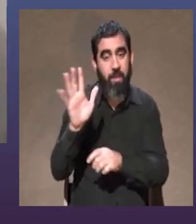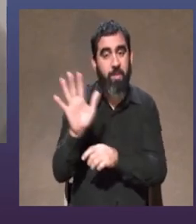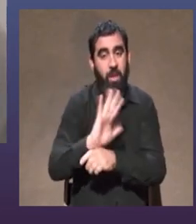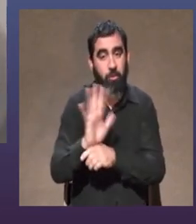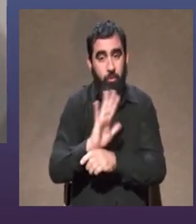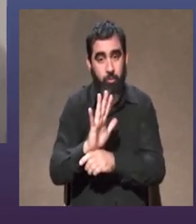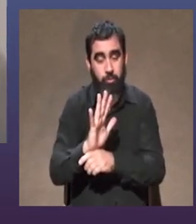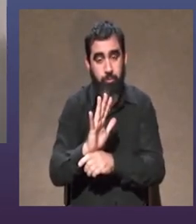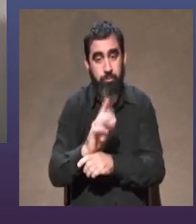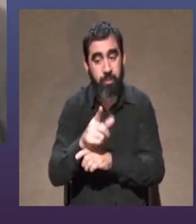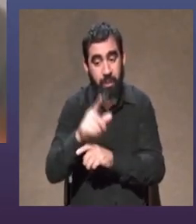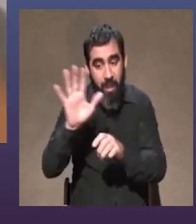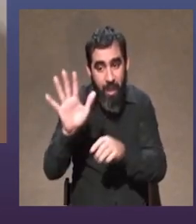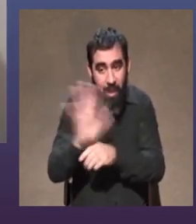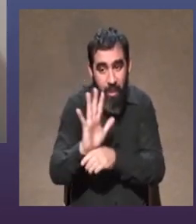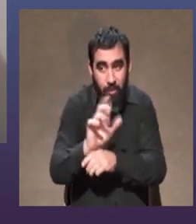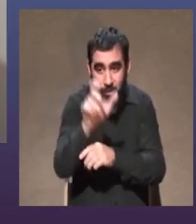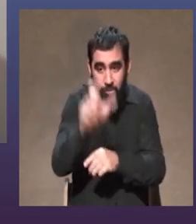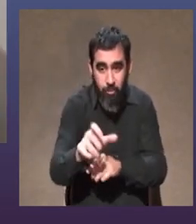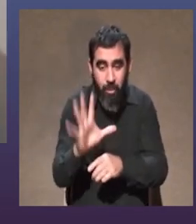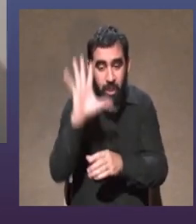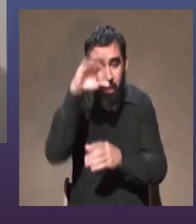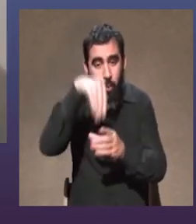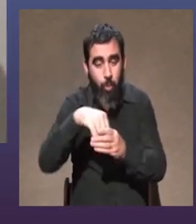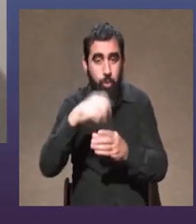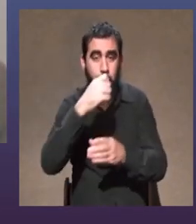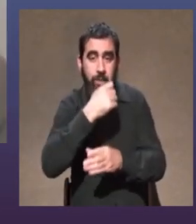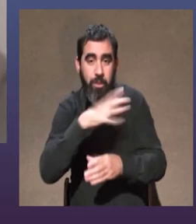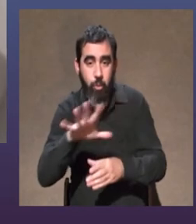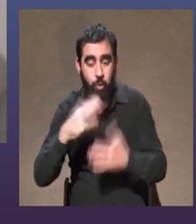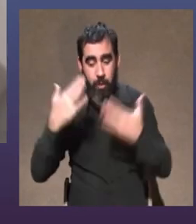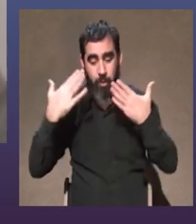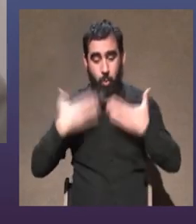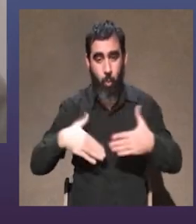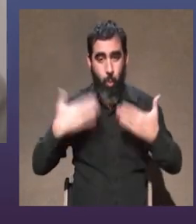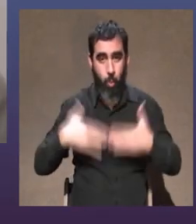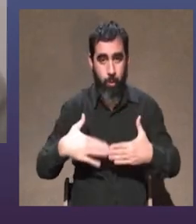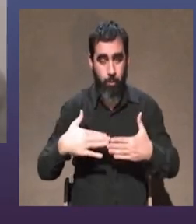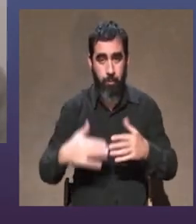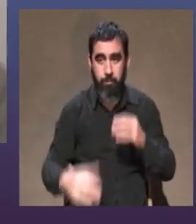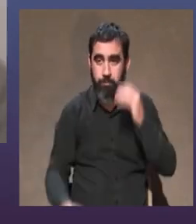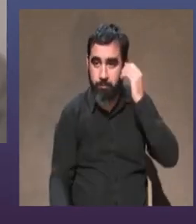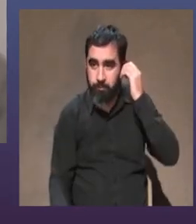interesa de la actuación que la actuación porte la historia en su cuerpo